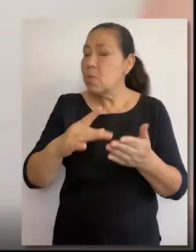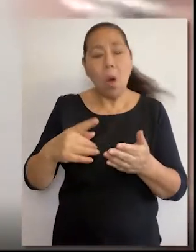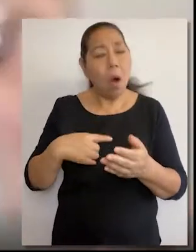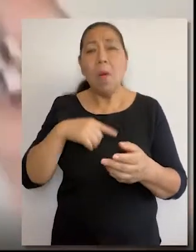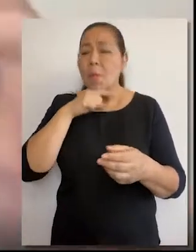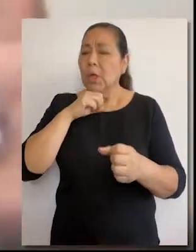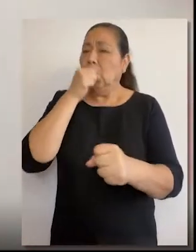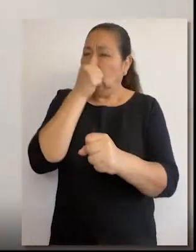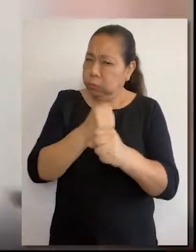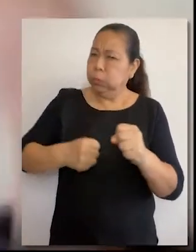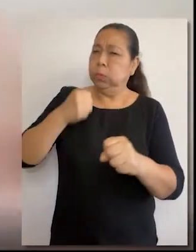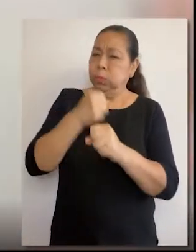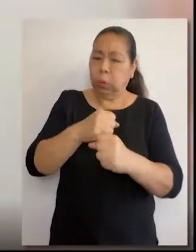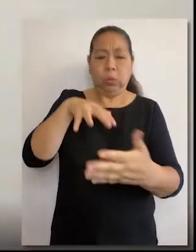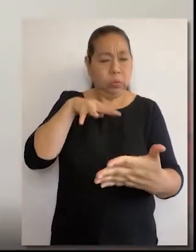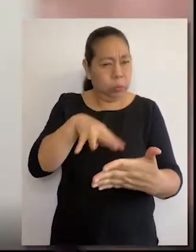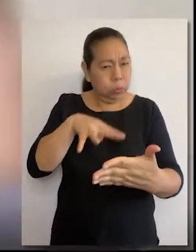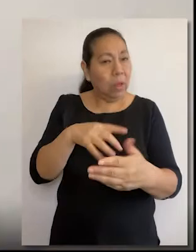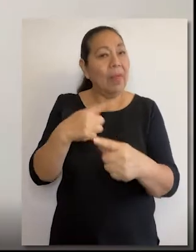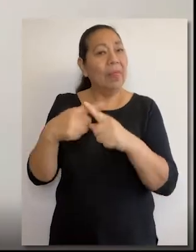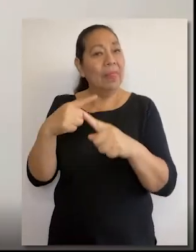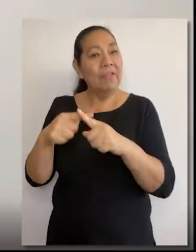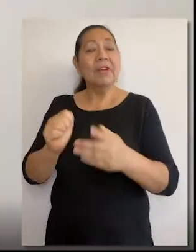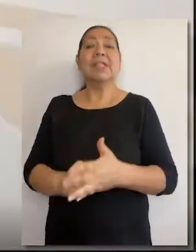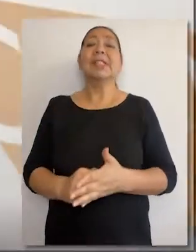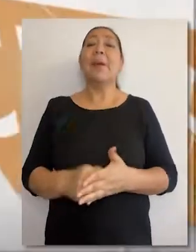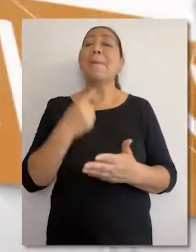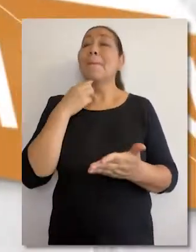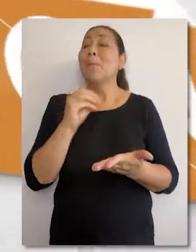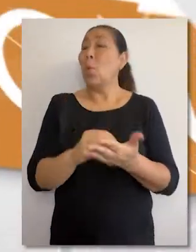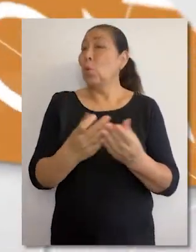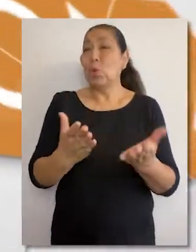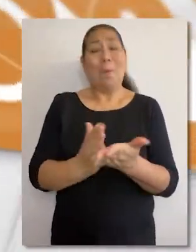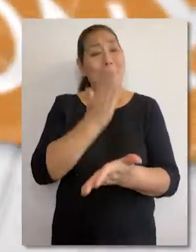esfuerzo, pero además pese a muchas dificultades.